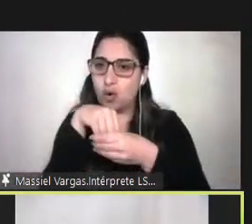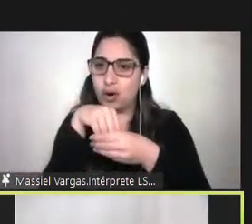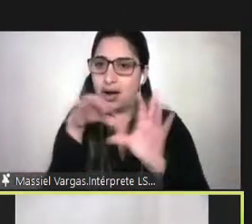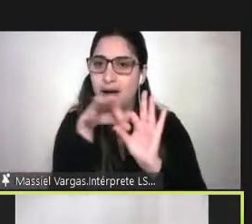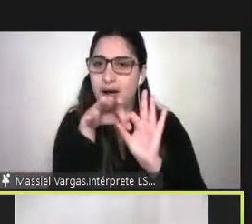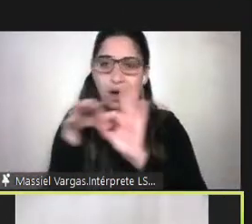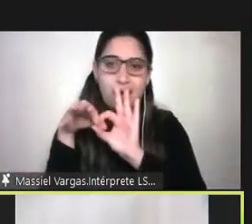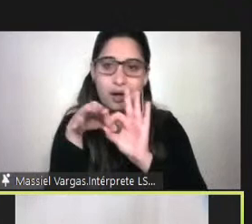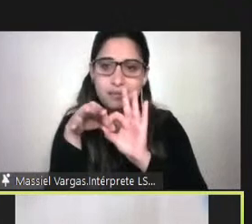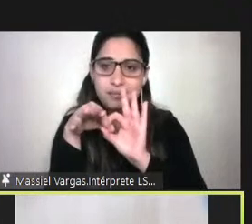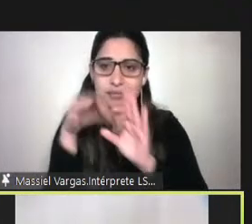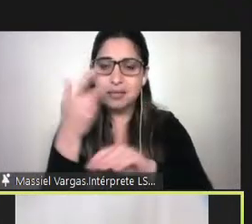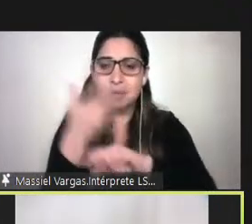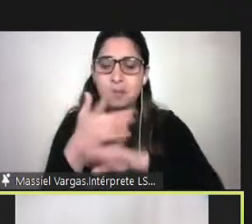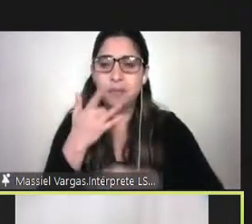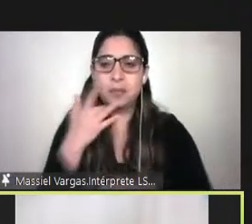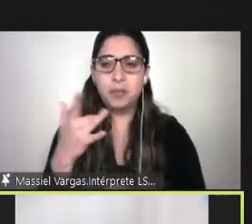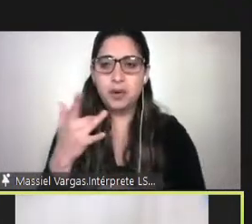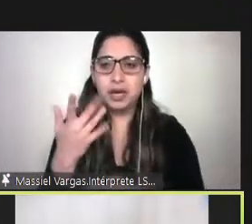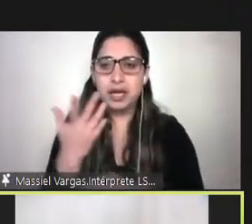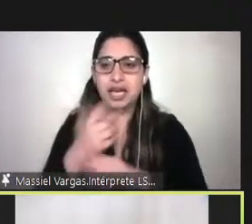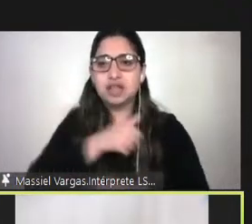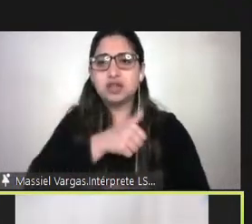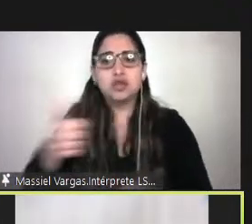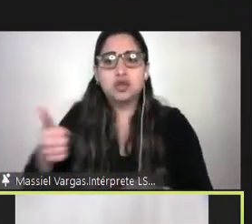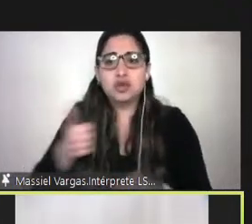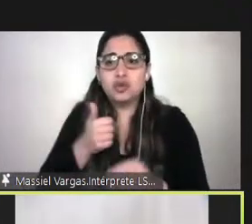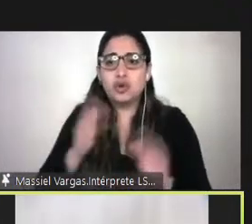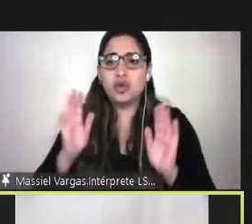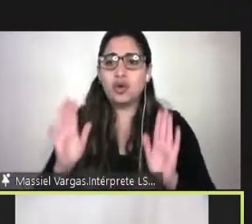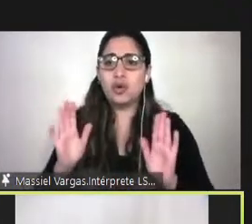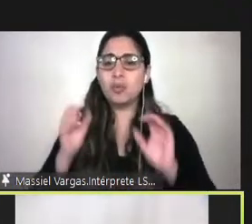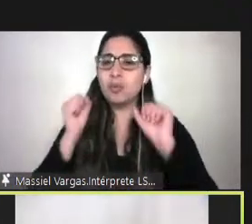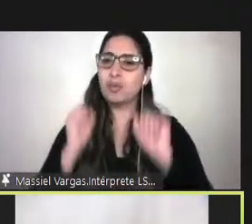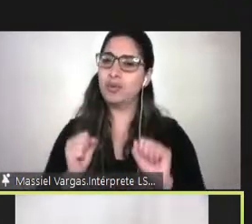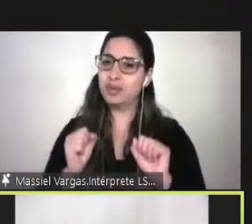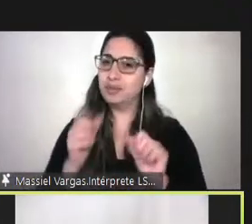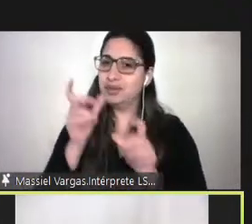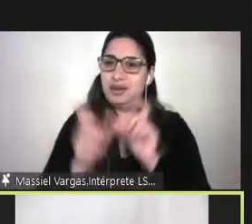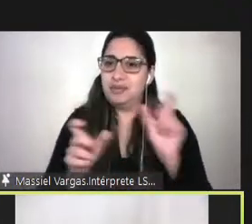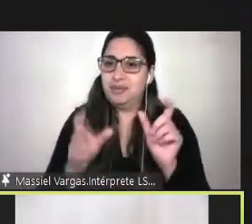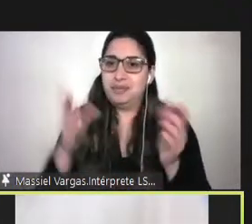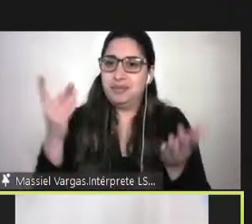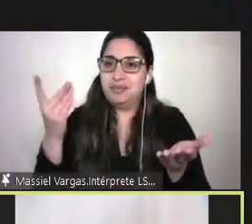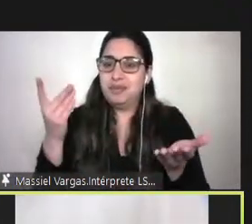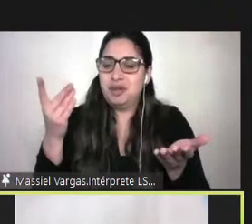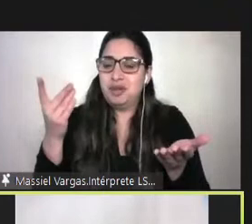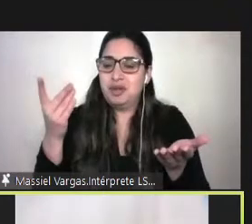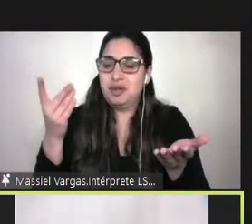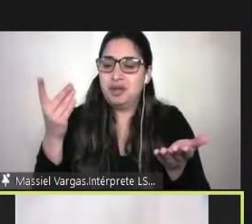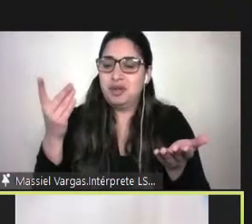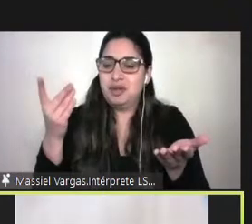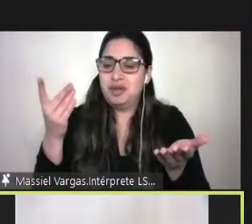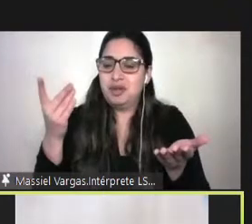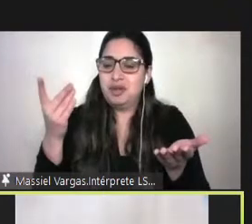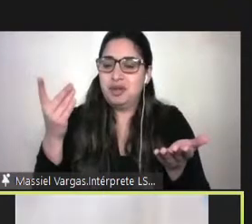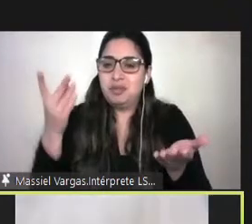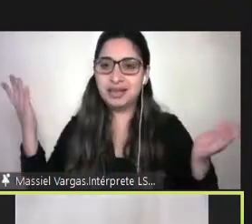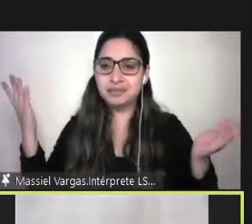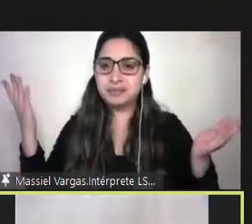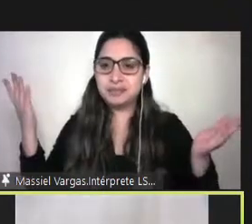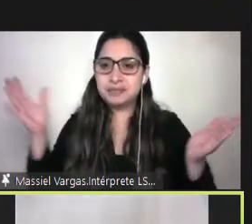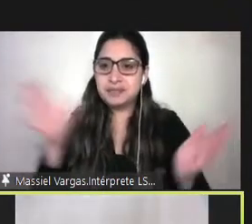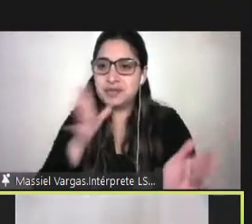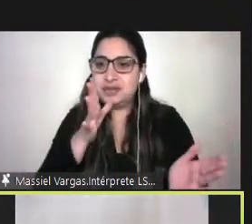porque además todos somos susceptibles de ser personas con discapacidad por lo tanto cuando nosotros hablamos no